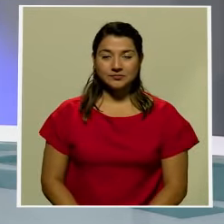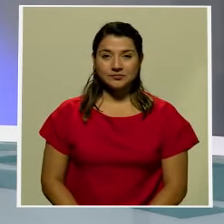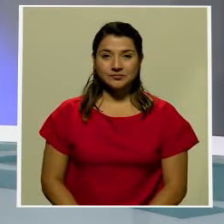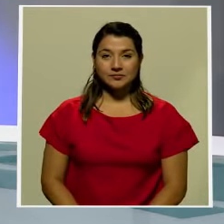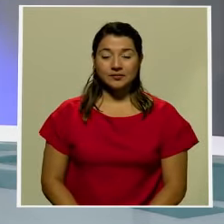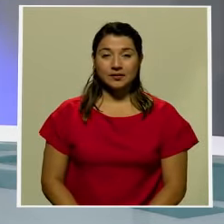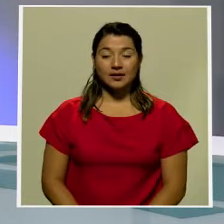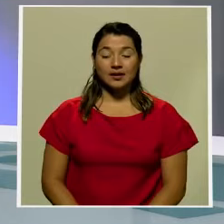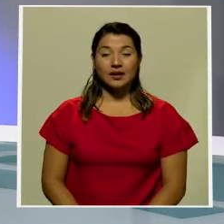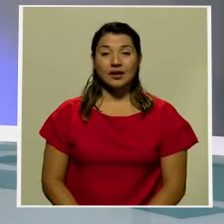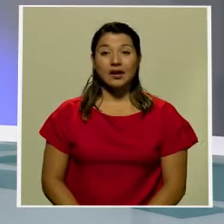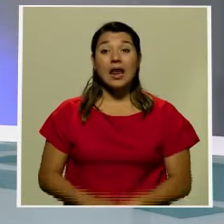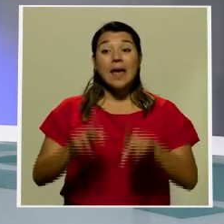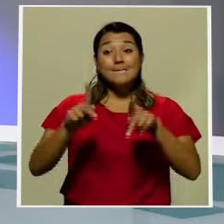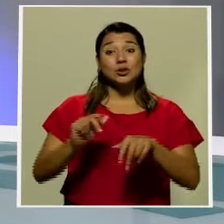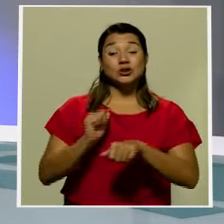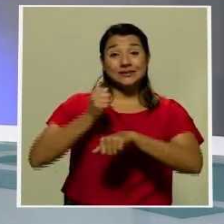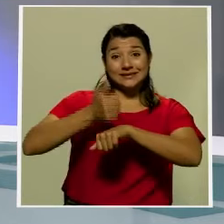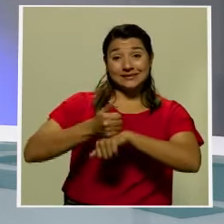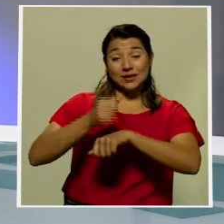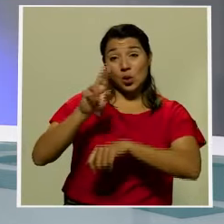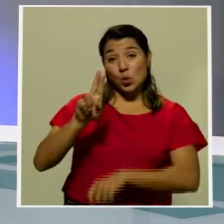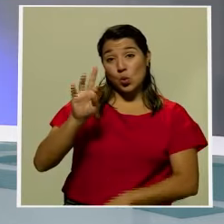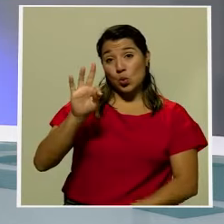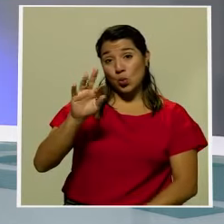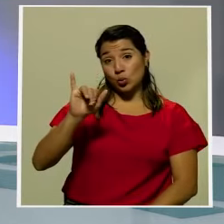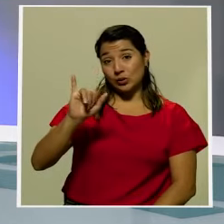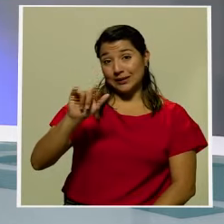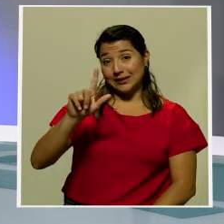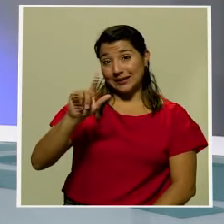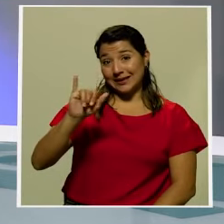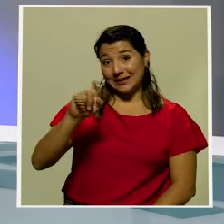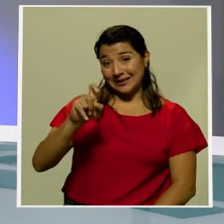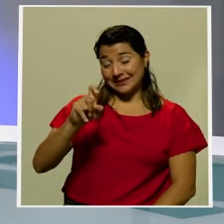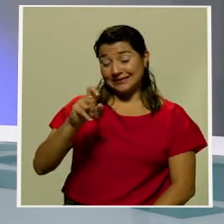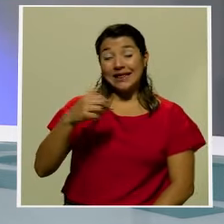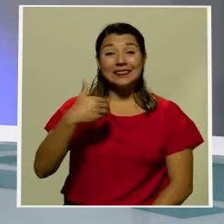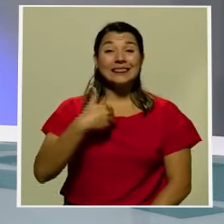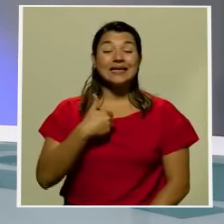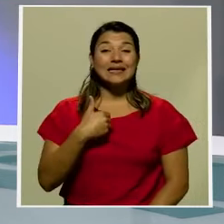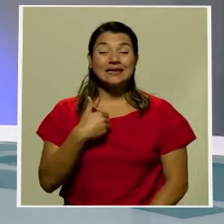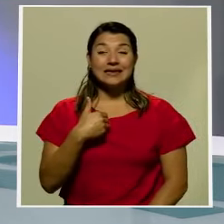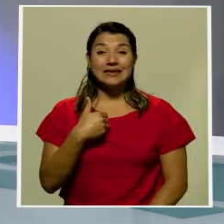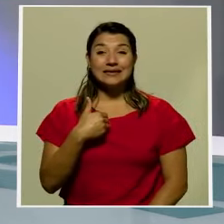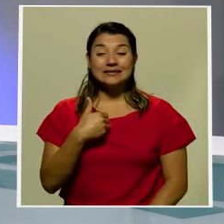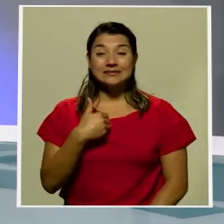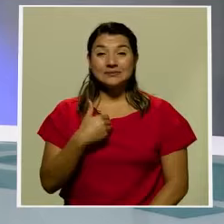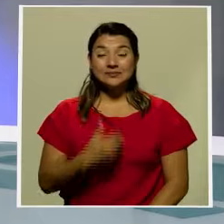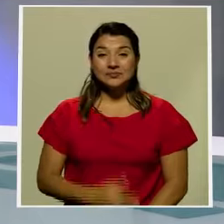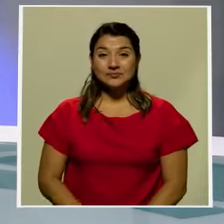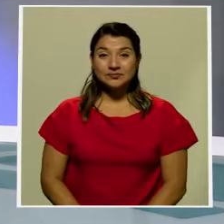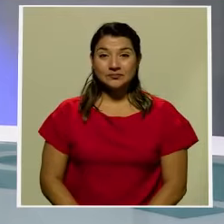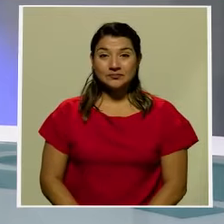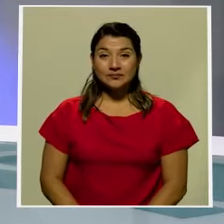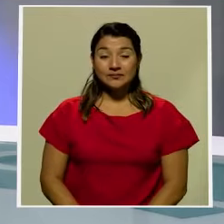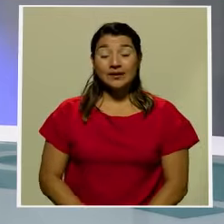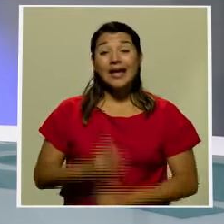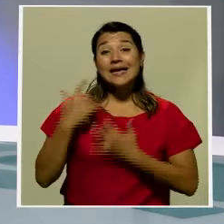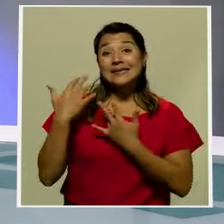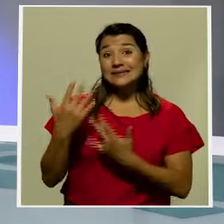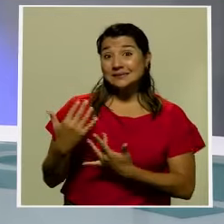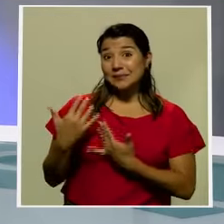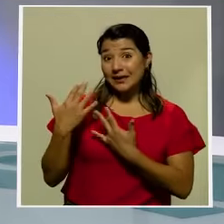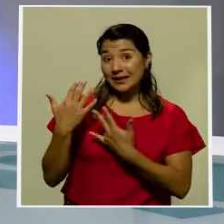El fundador de Wikileaks, Juliana Sánchez, tendrá que esperar,